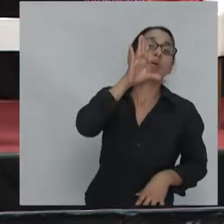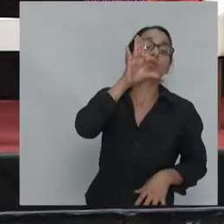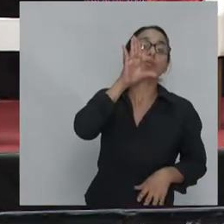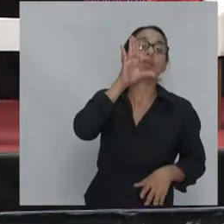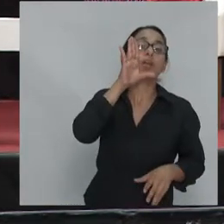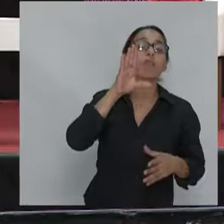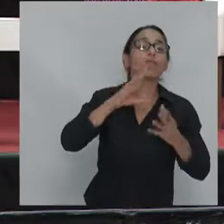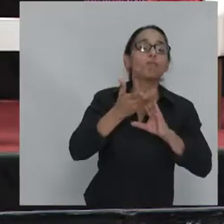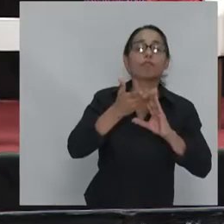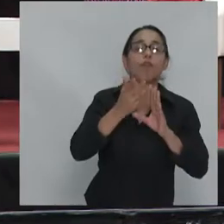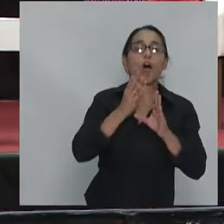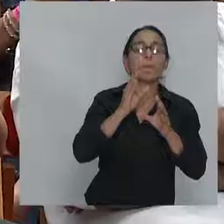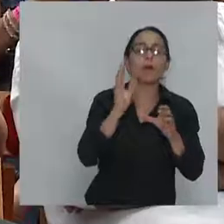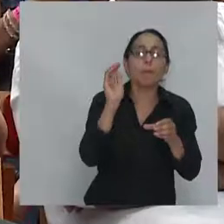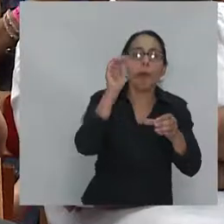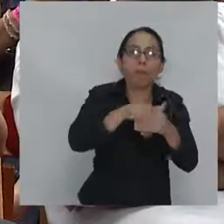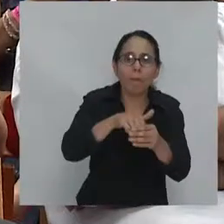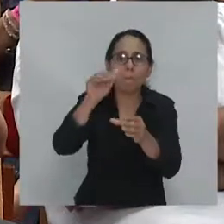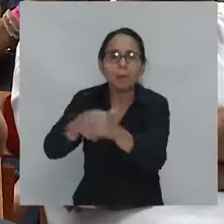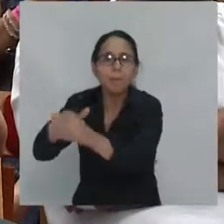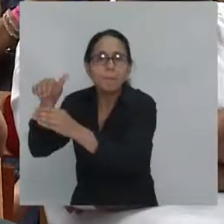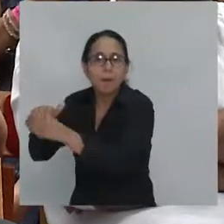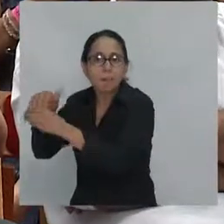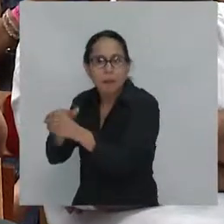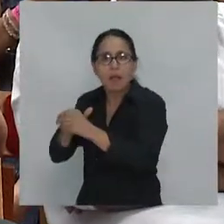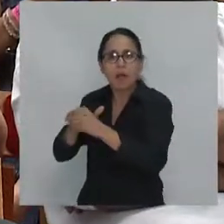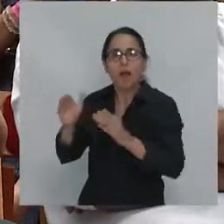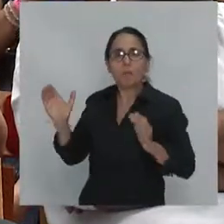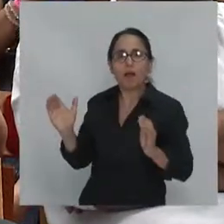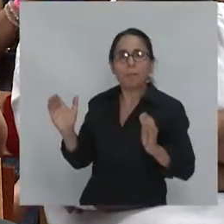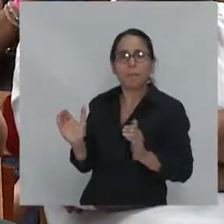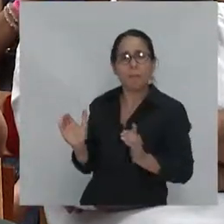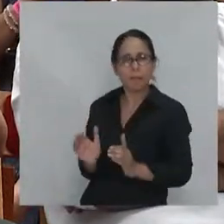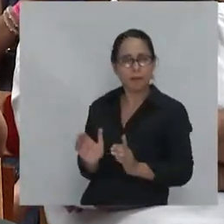a la baja no se puede exagerar por supuesto pero eso